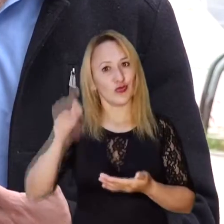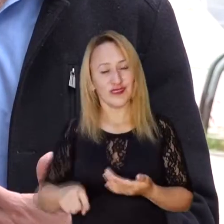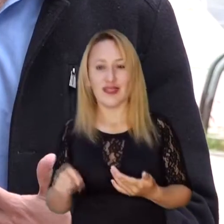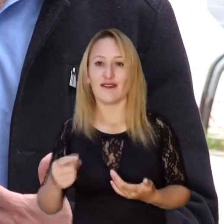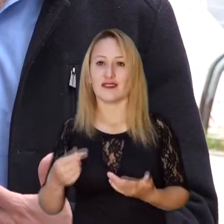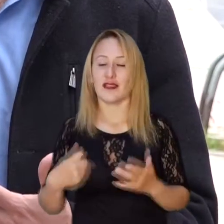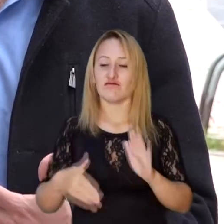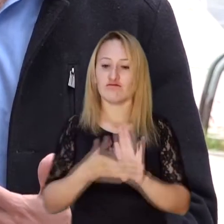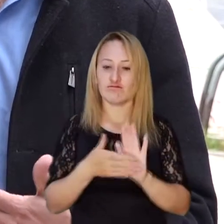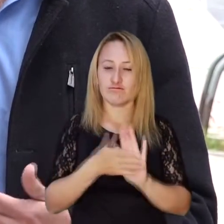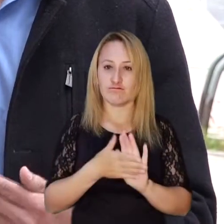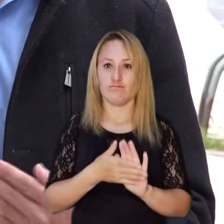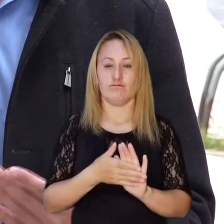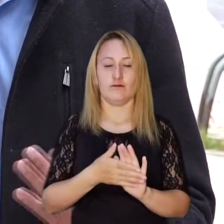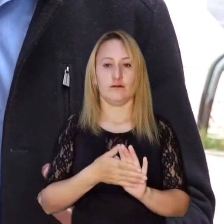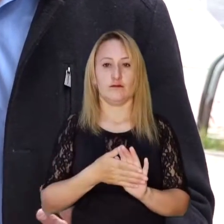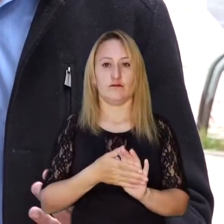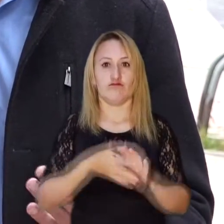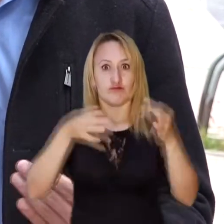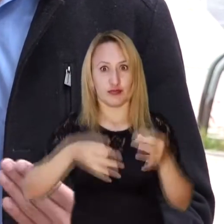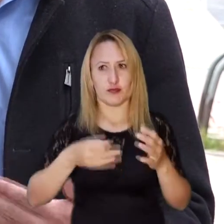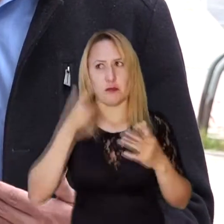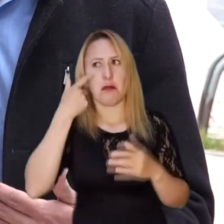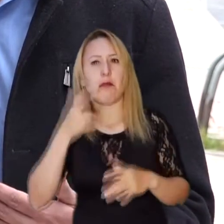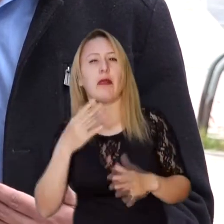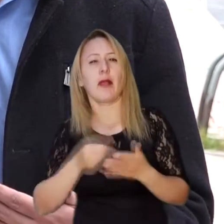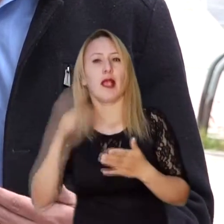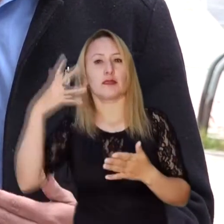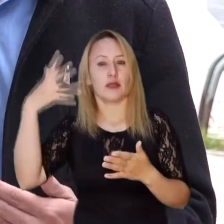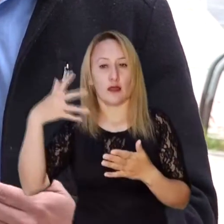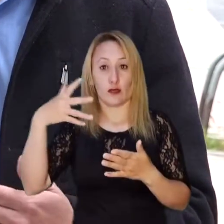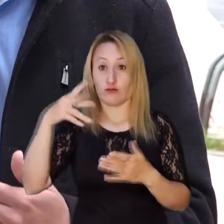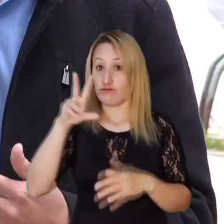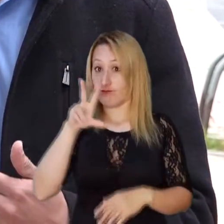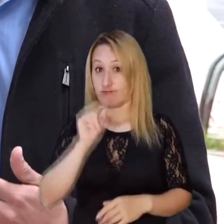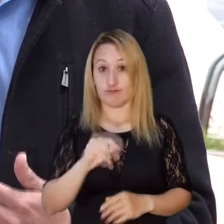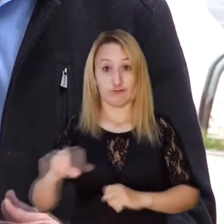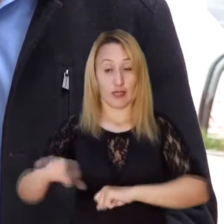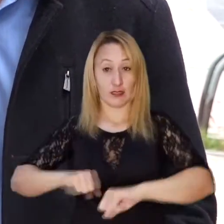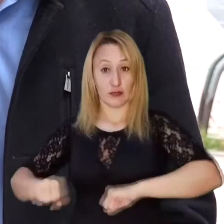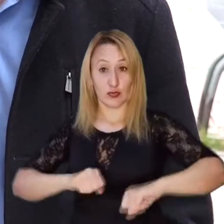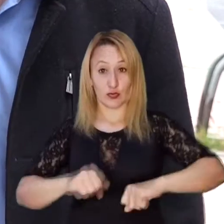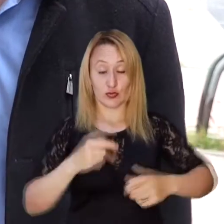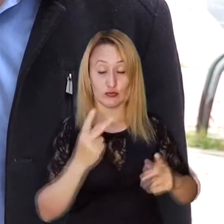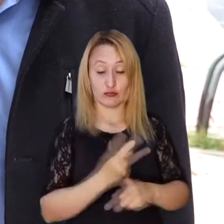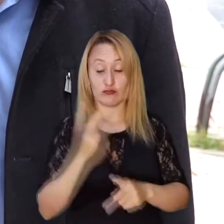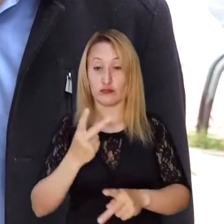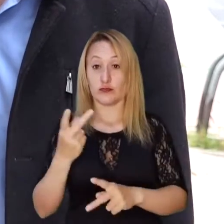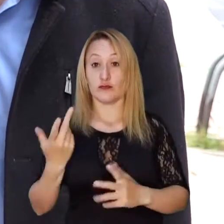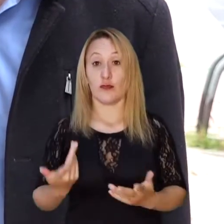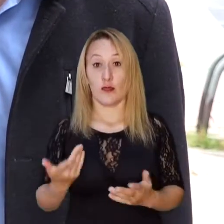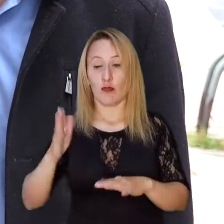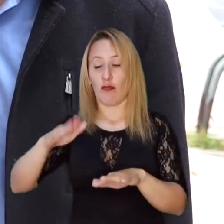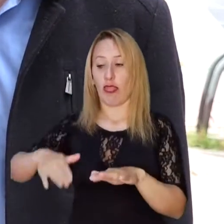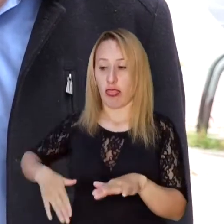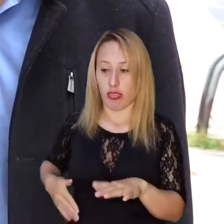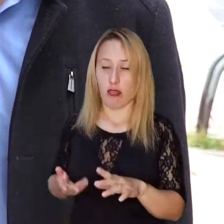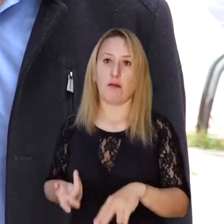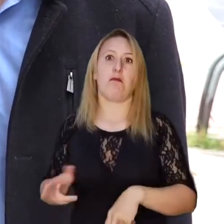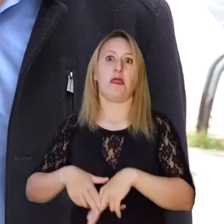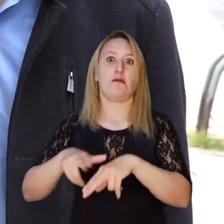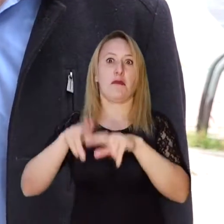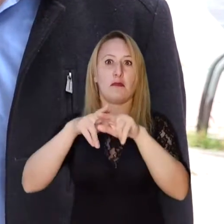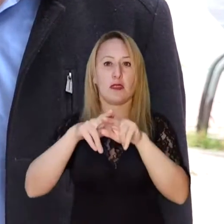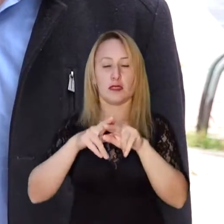hacerlos con contratos llave en mano, que aunque inicialmente pueden parecer más costosos, pues finalmente sí se gestionan los riesgos asociados a retrasos,